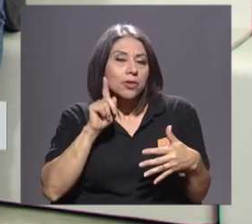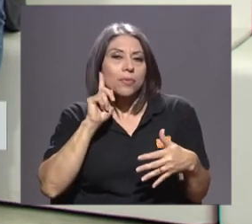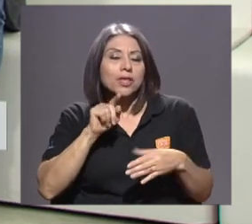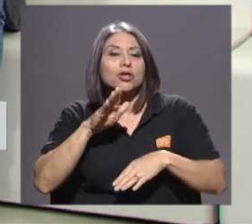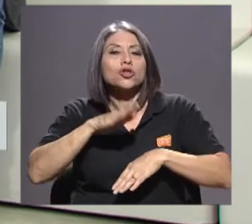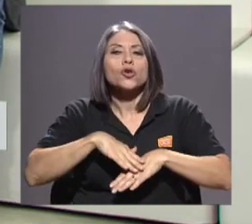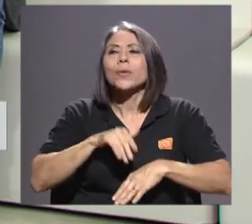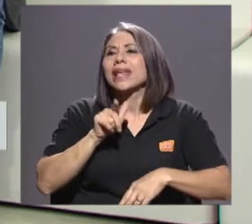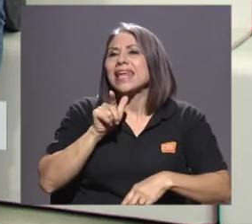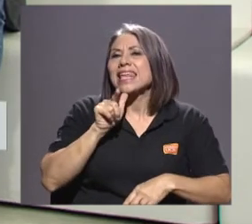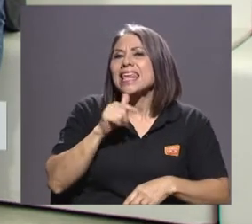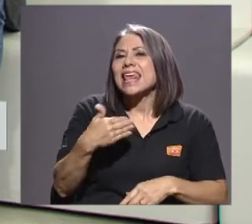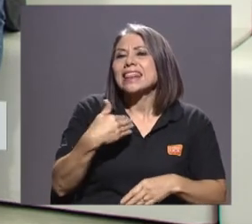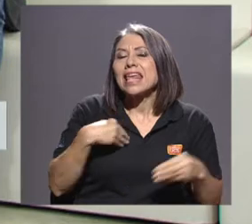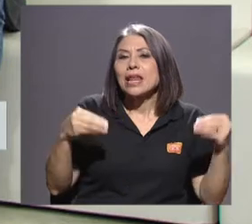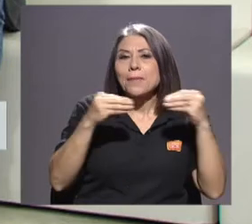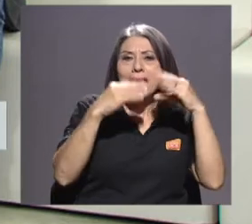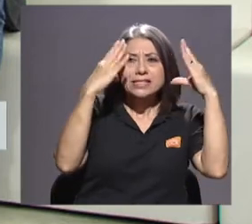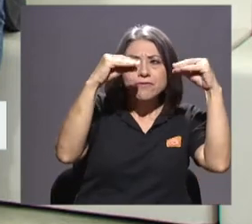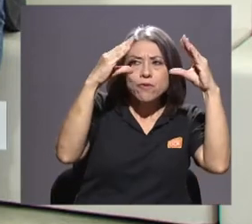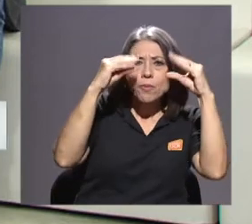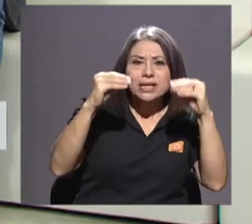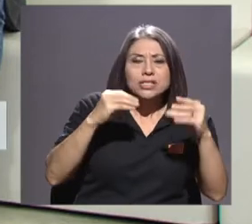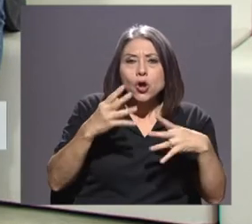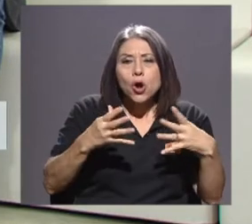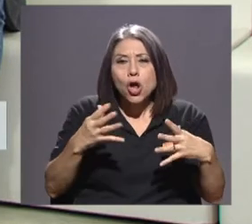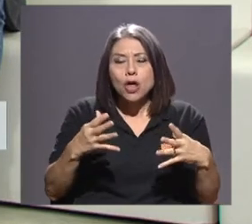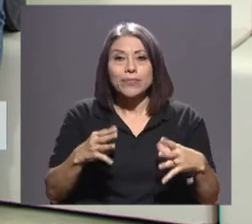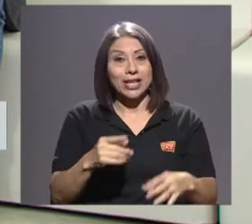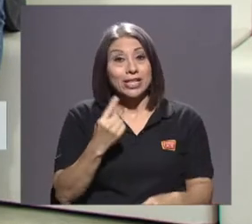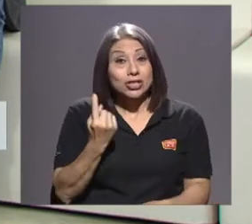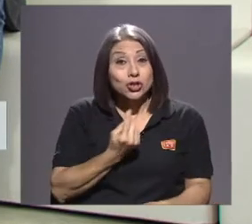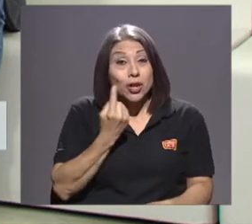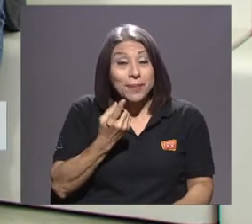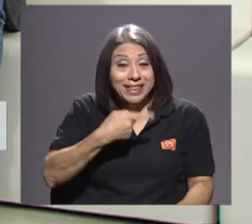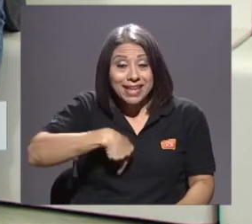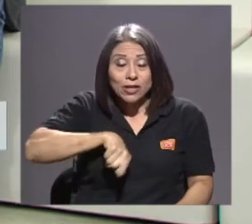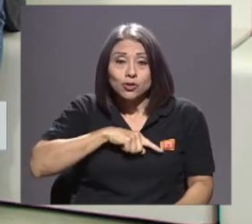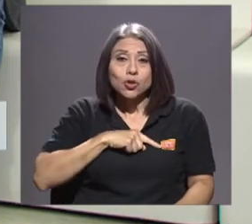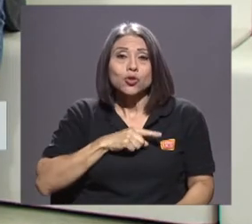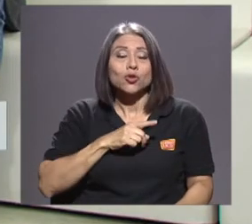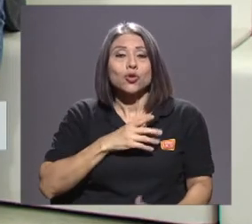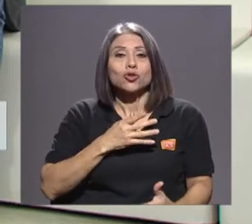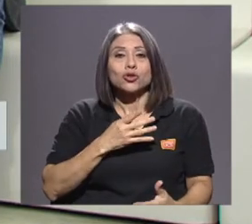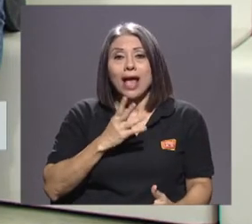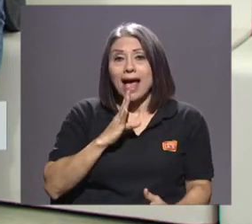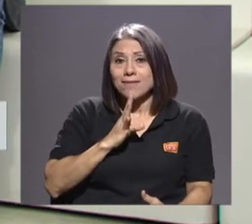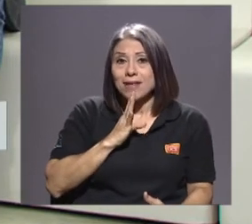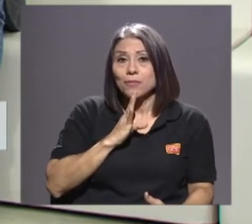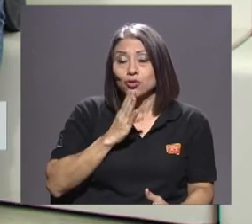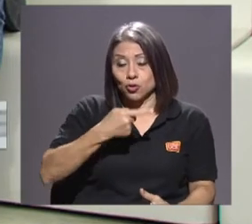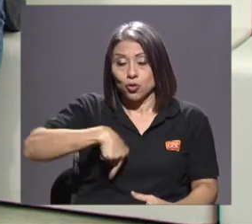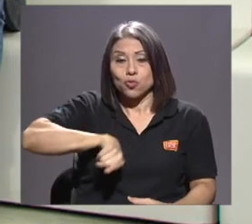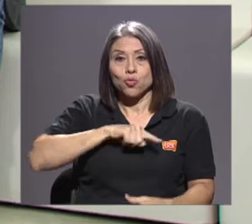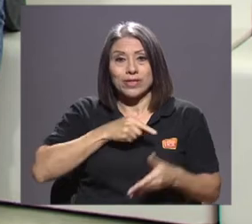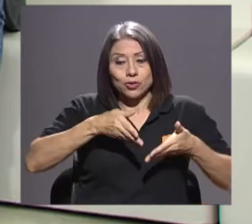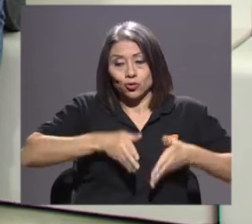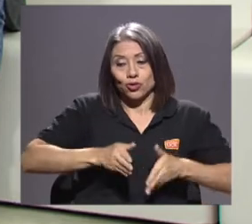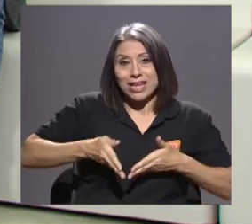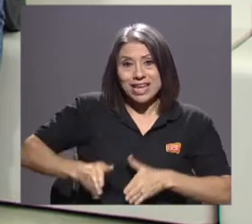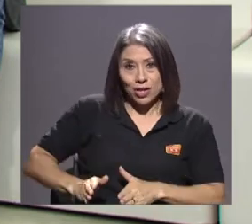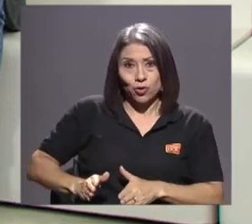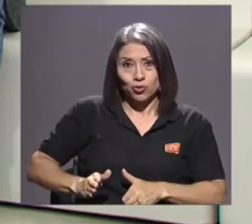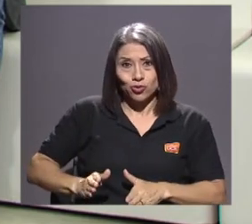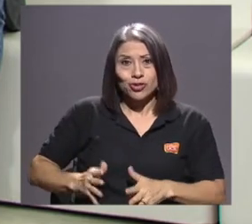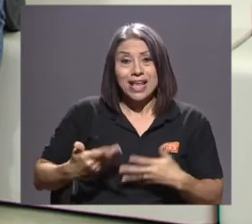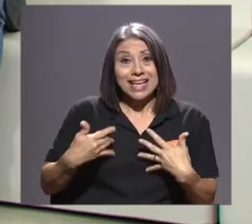quién tiene más información o no. El solo hecho de que hablemos de que nuestros hijas e hijos son nativas